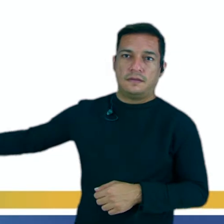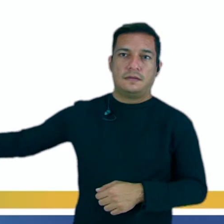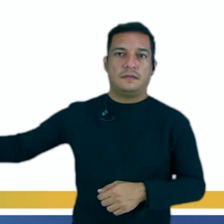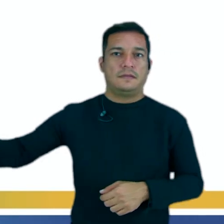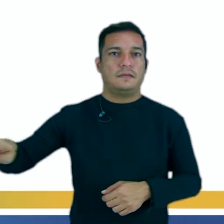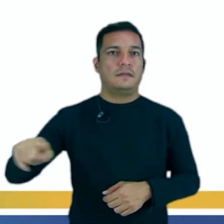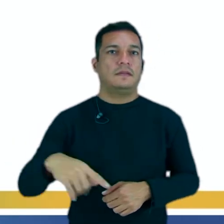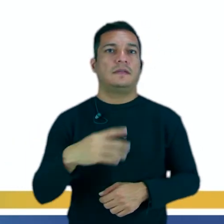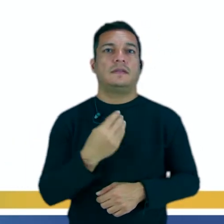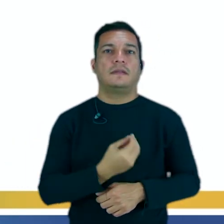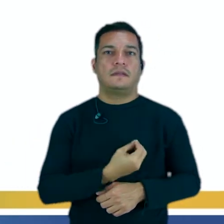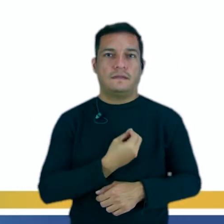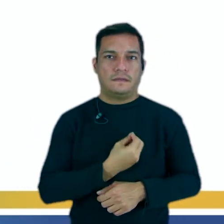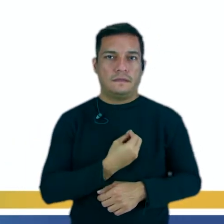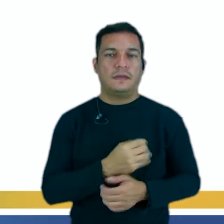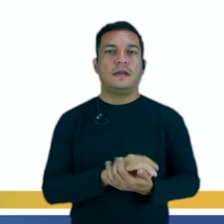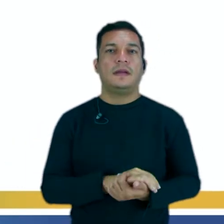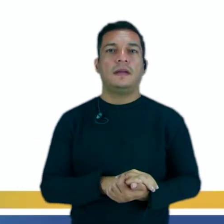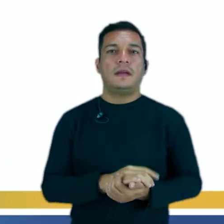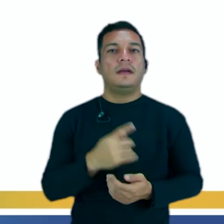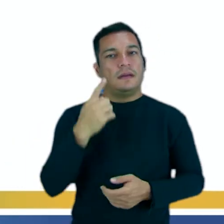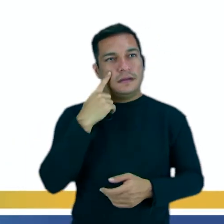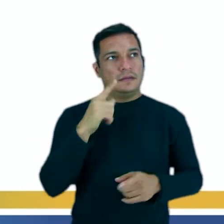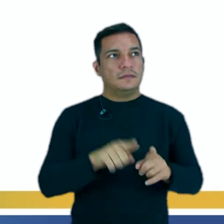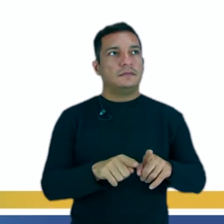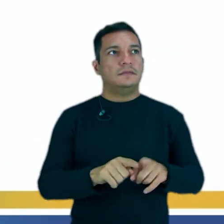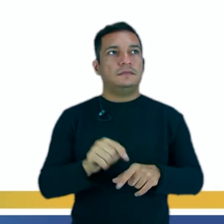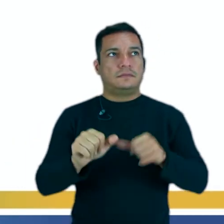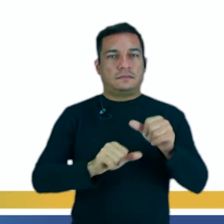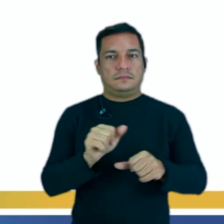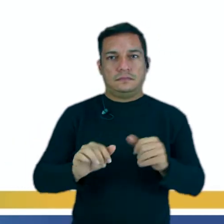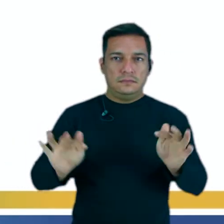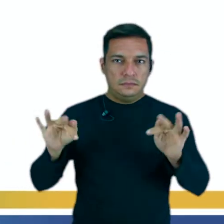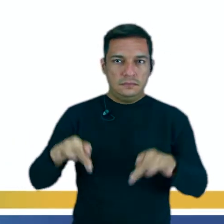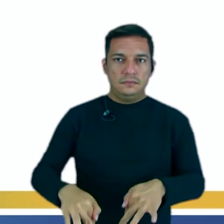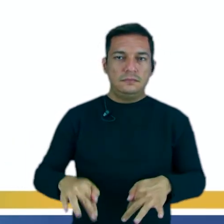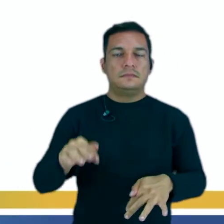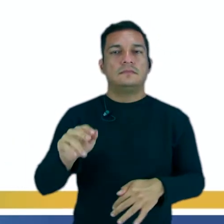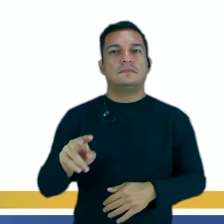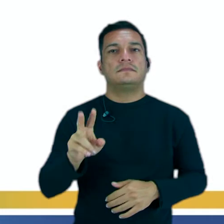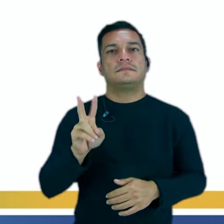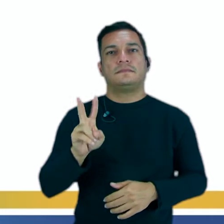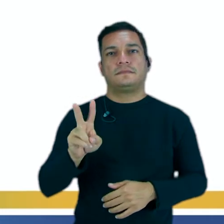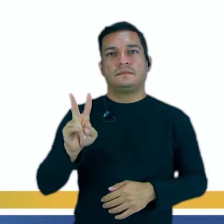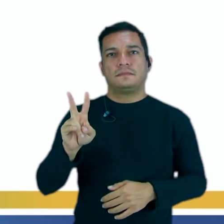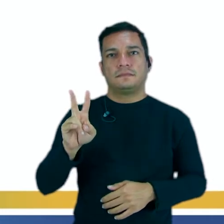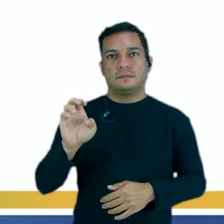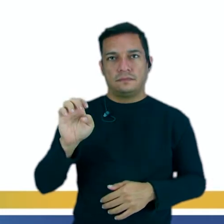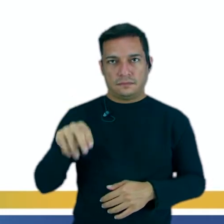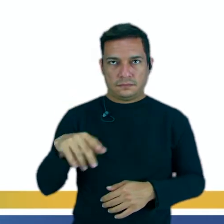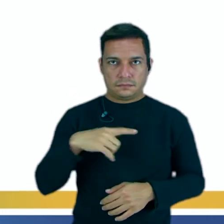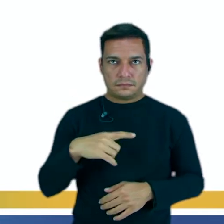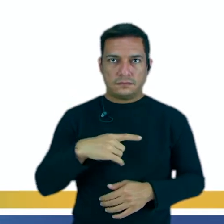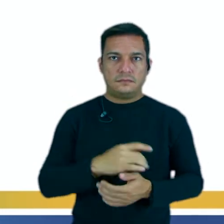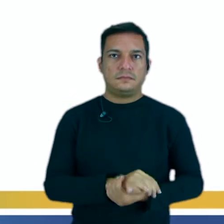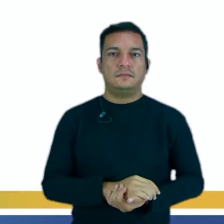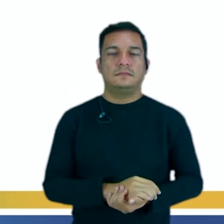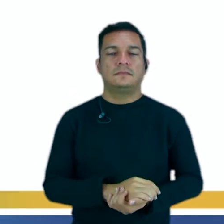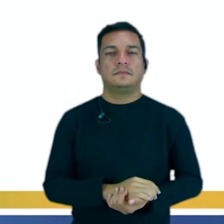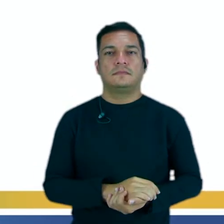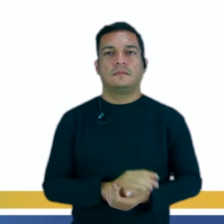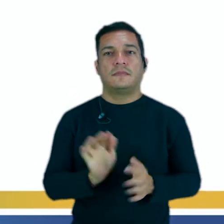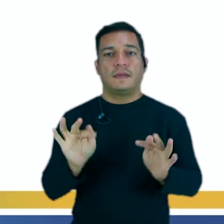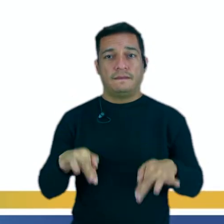ellos, ellas y ustedes viven. Entonces, verbos regulares, solamente hay el infinitivo del verbo, o sea, su